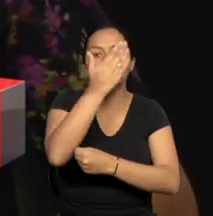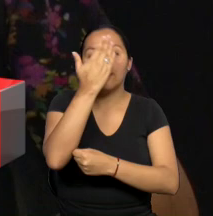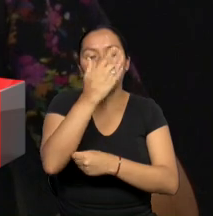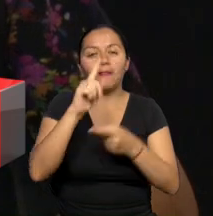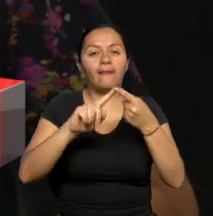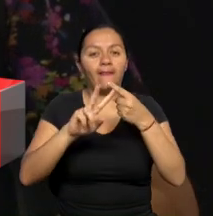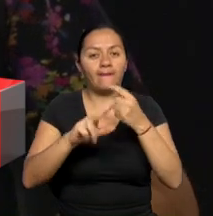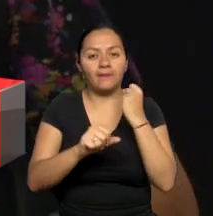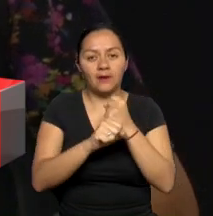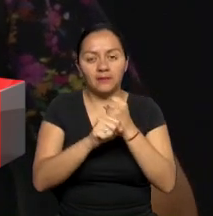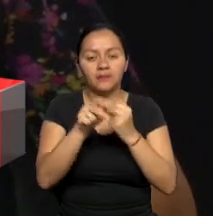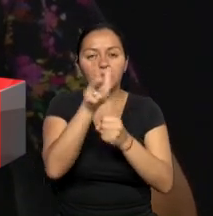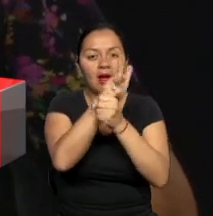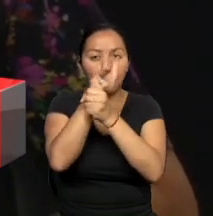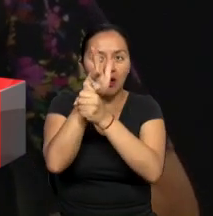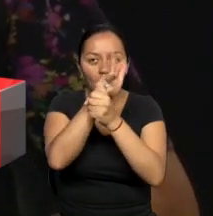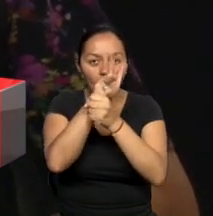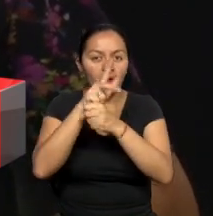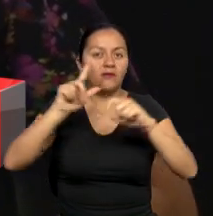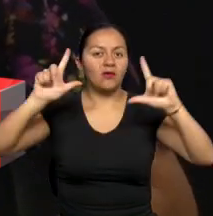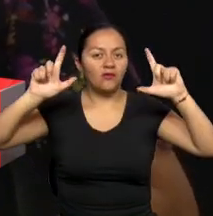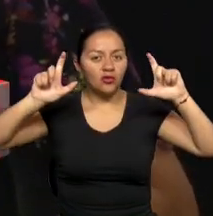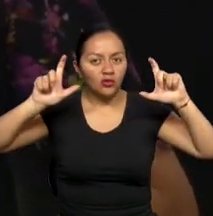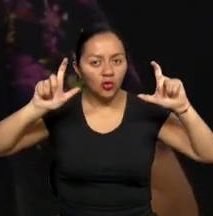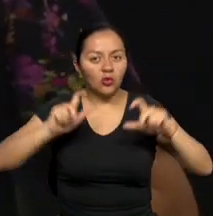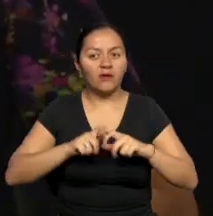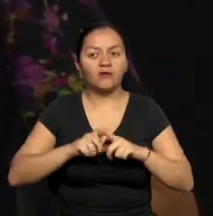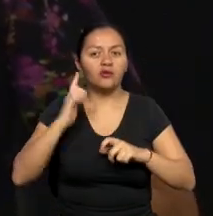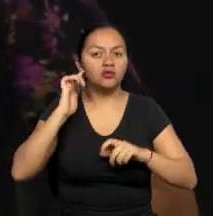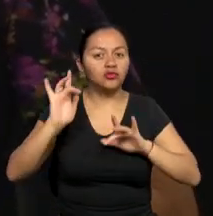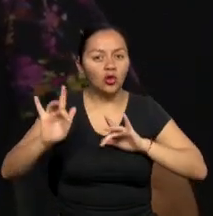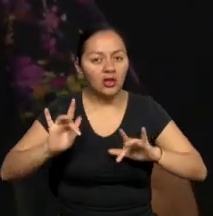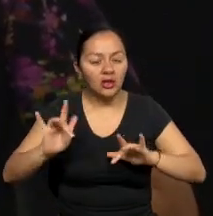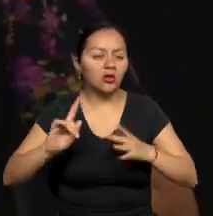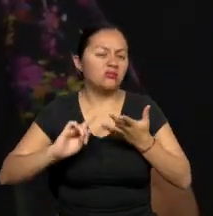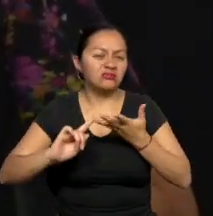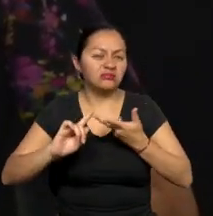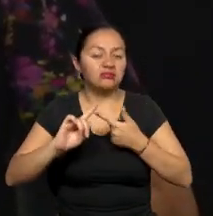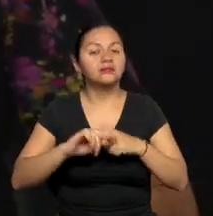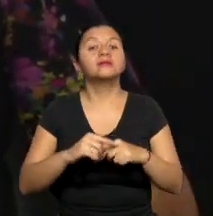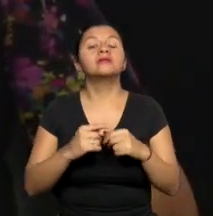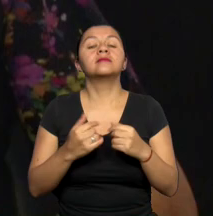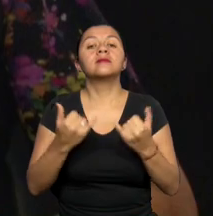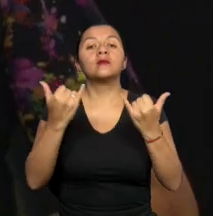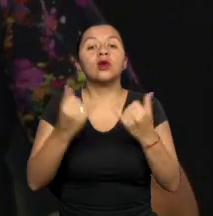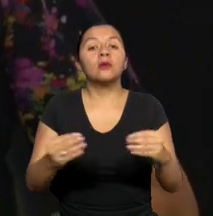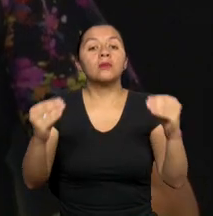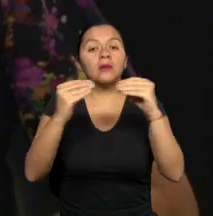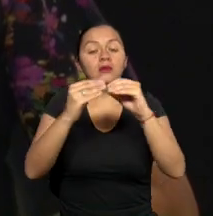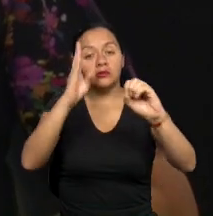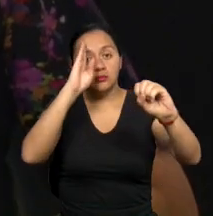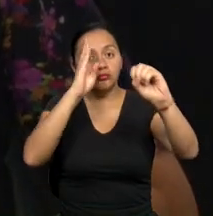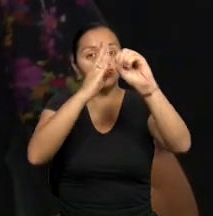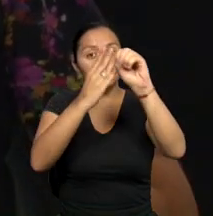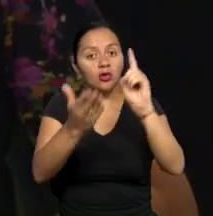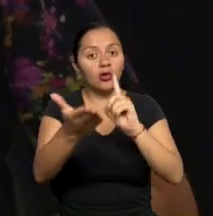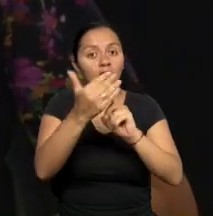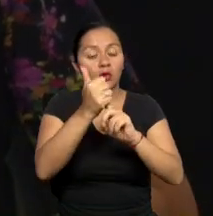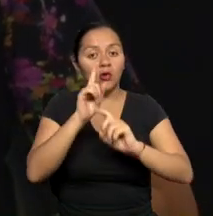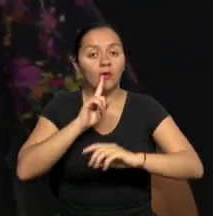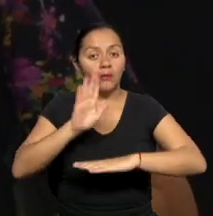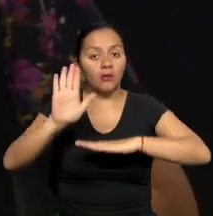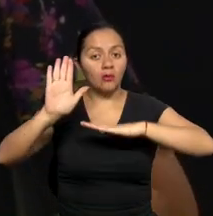comunicación, camarógrafos, fotógrafos, etc. Para nosotros ha sido un reto importante y un gran compromiso con ustedes,